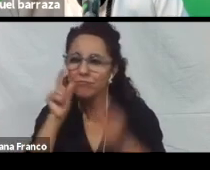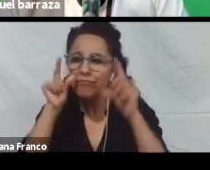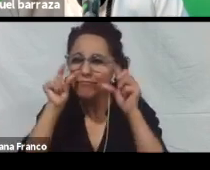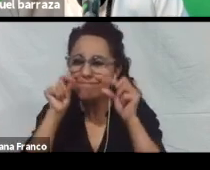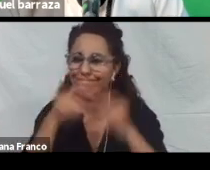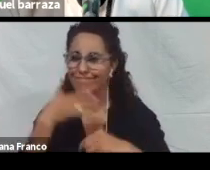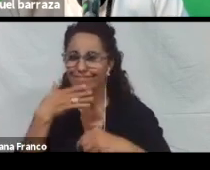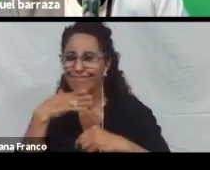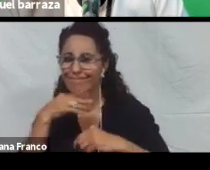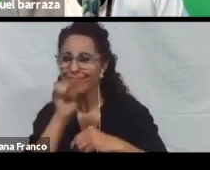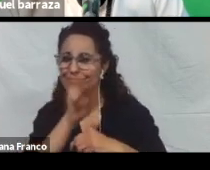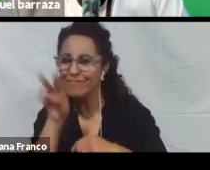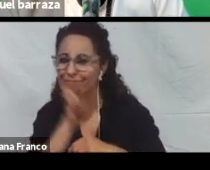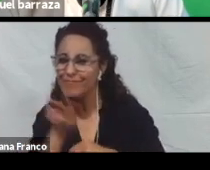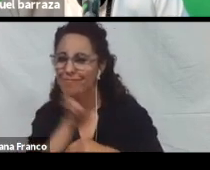este caso. De imagen.